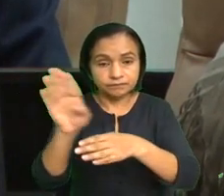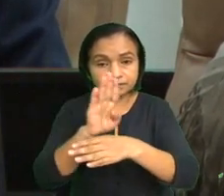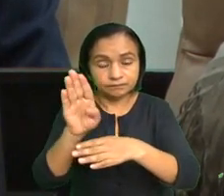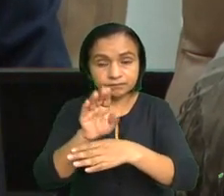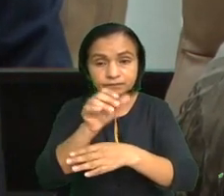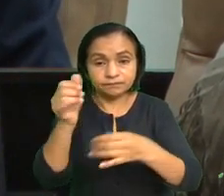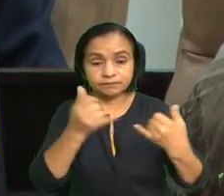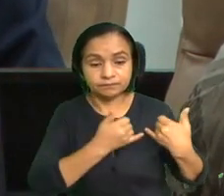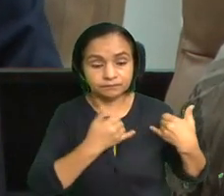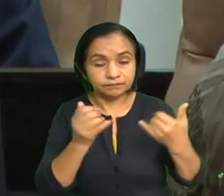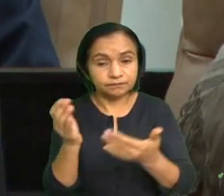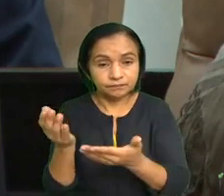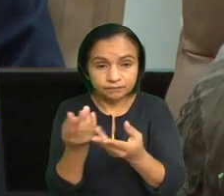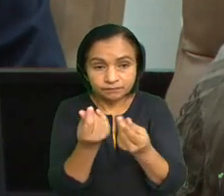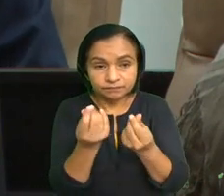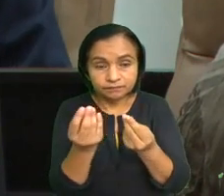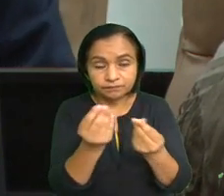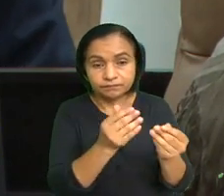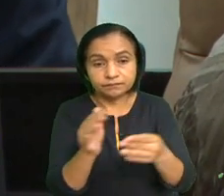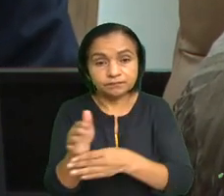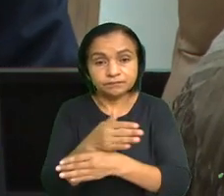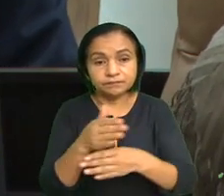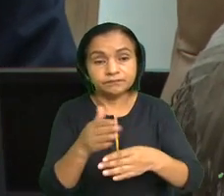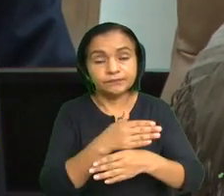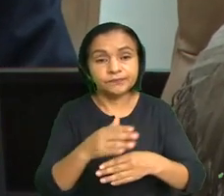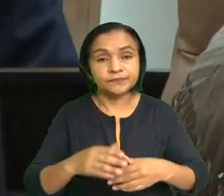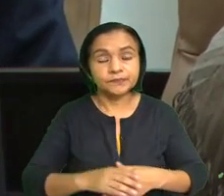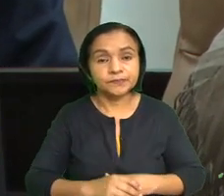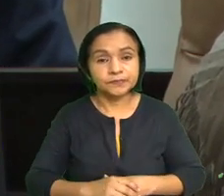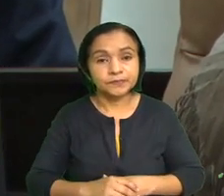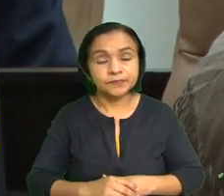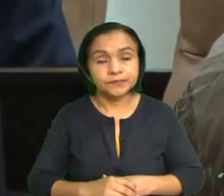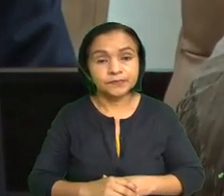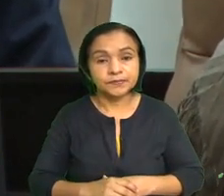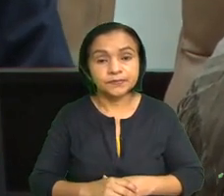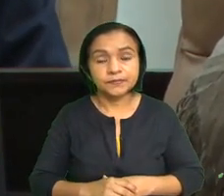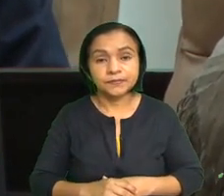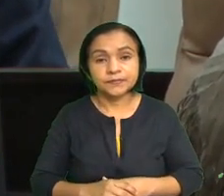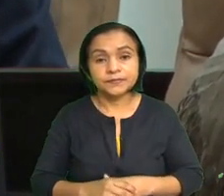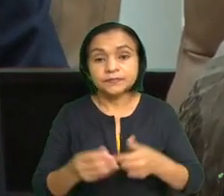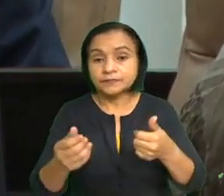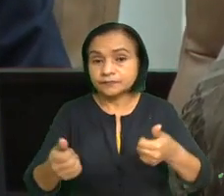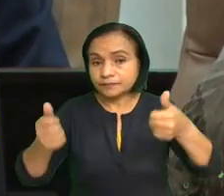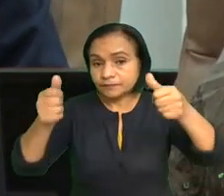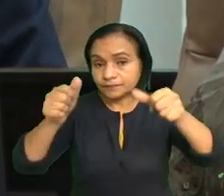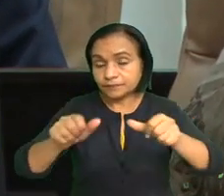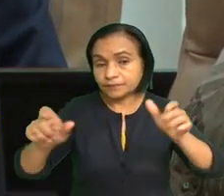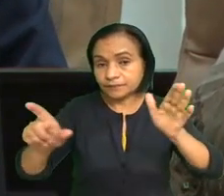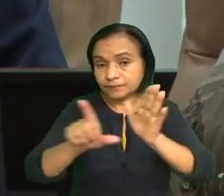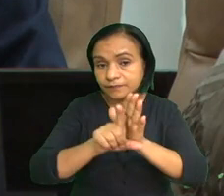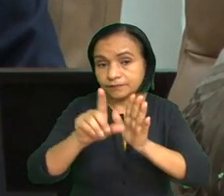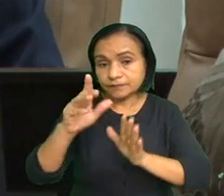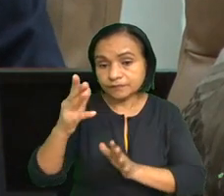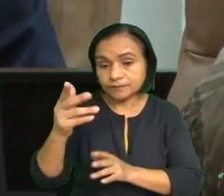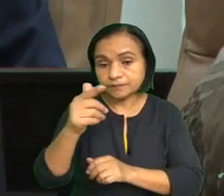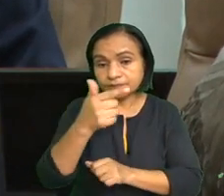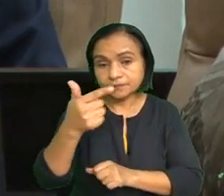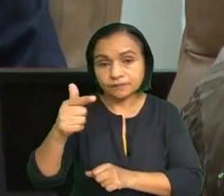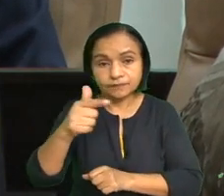instituciones financieras no bancarias, CBOIF, de acuerdo con la Ley 977,